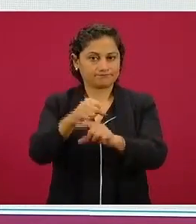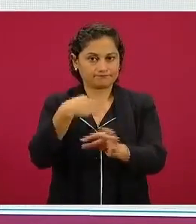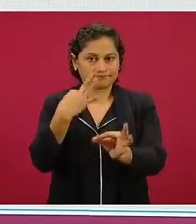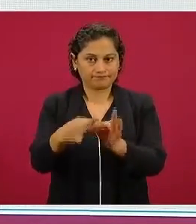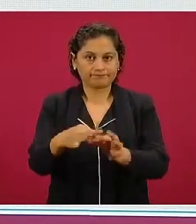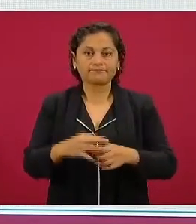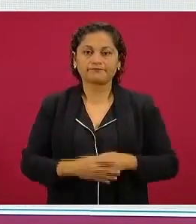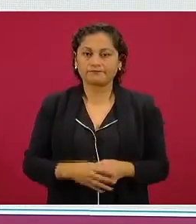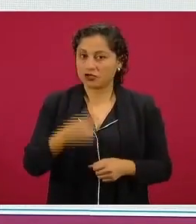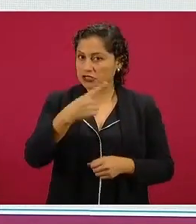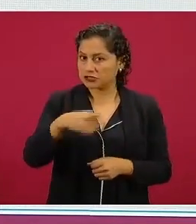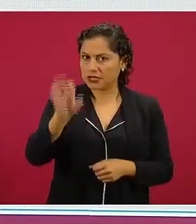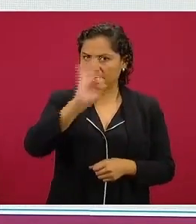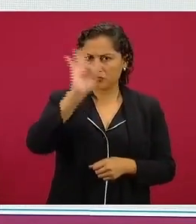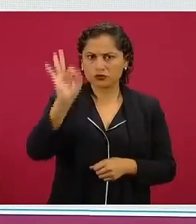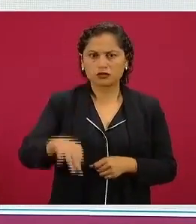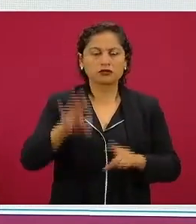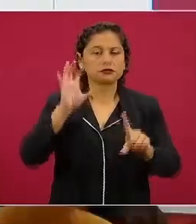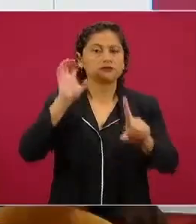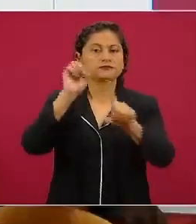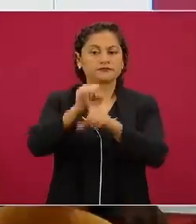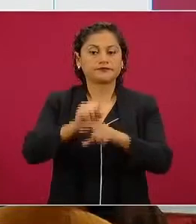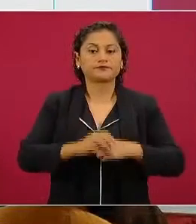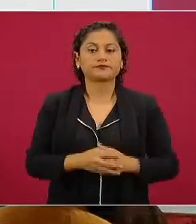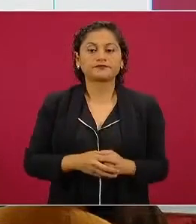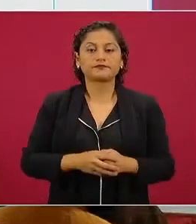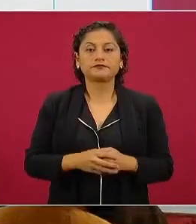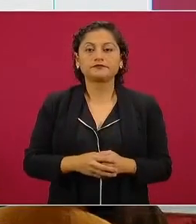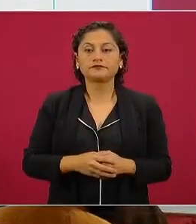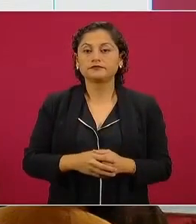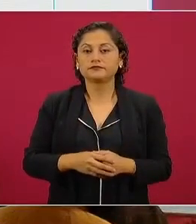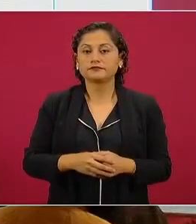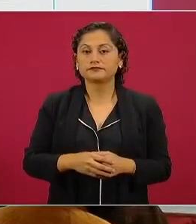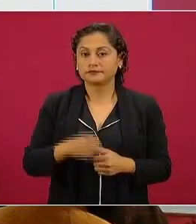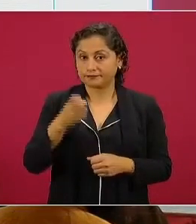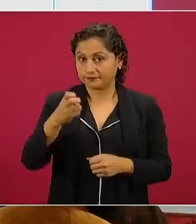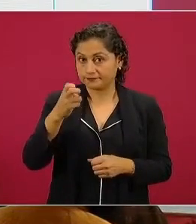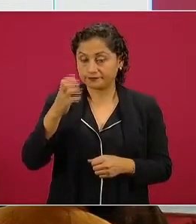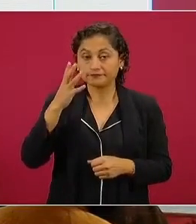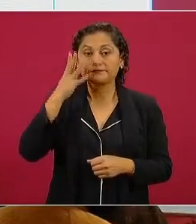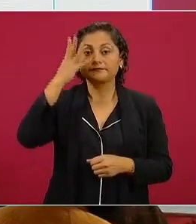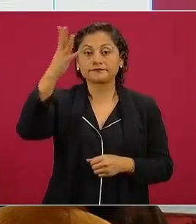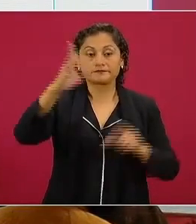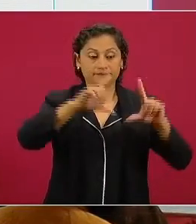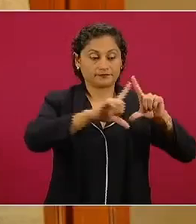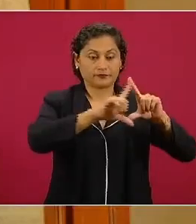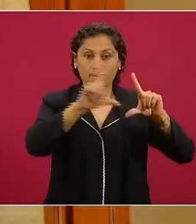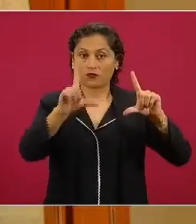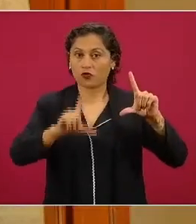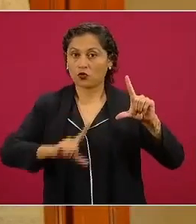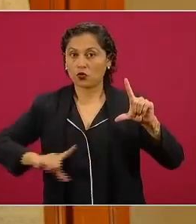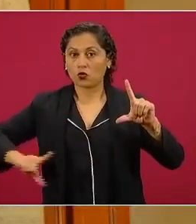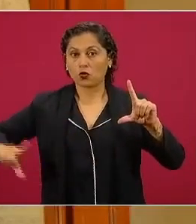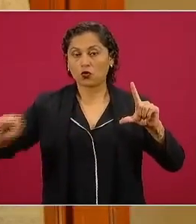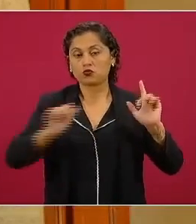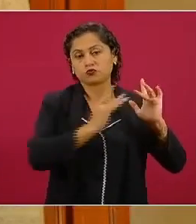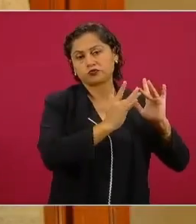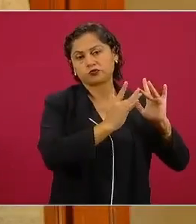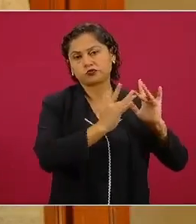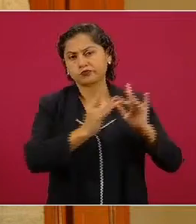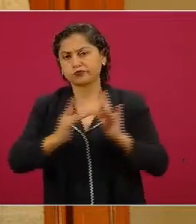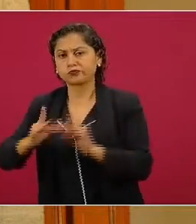al 100% va a haber internet gratuito en todo el país